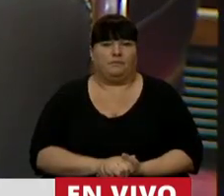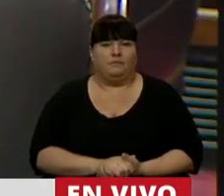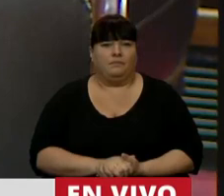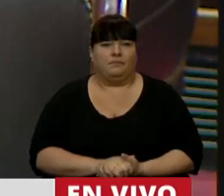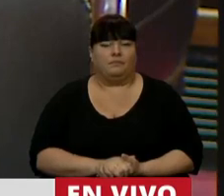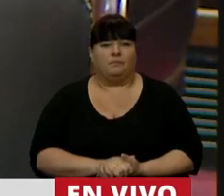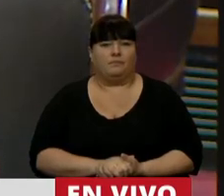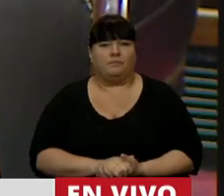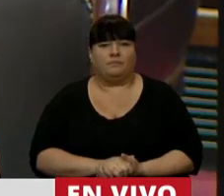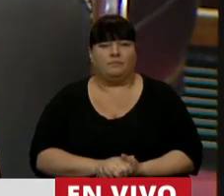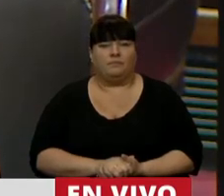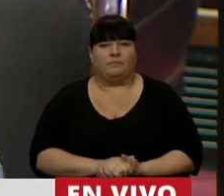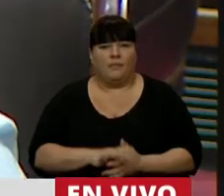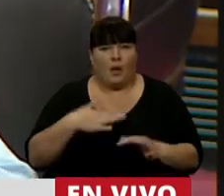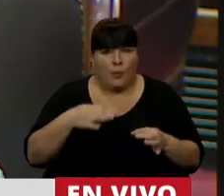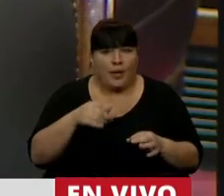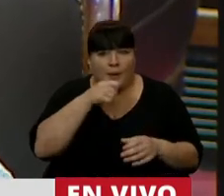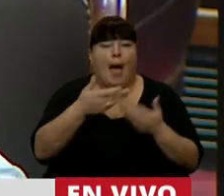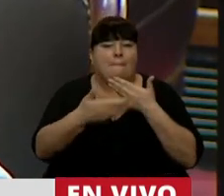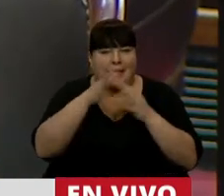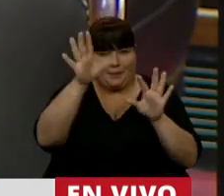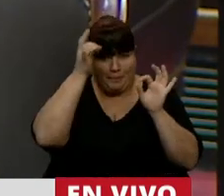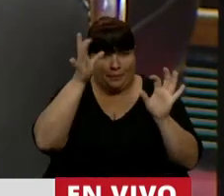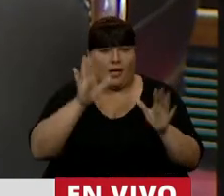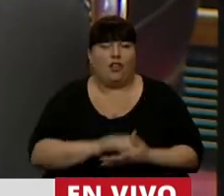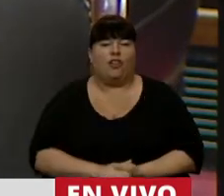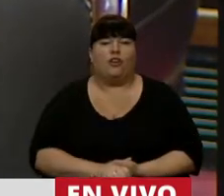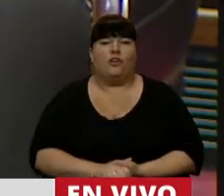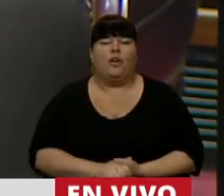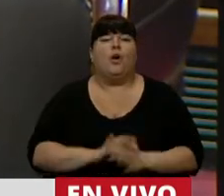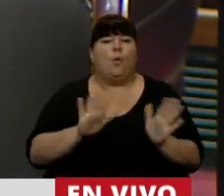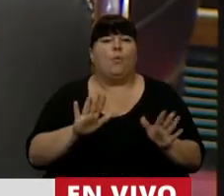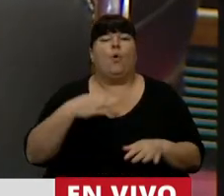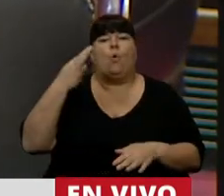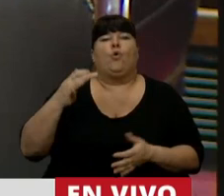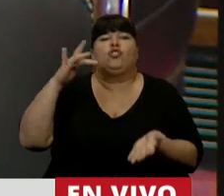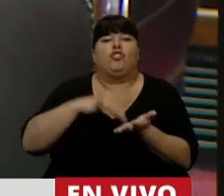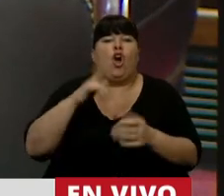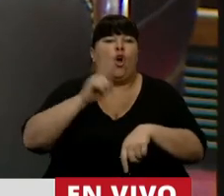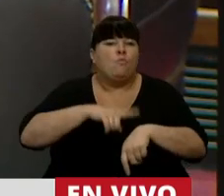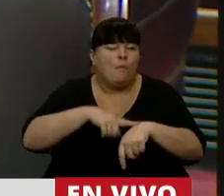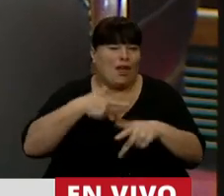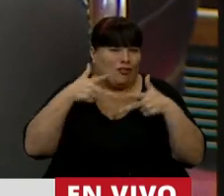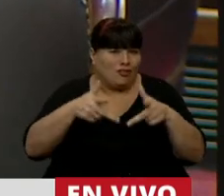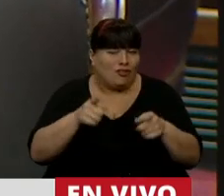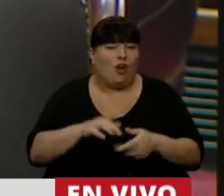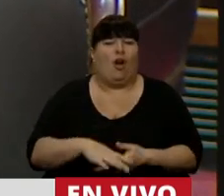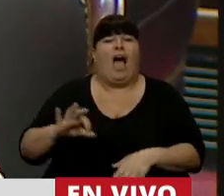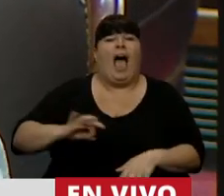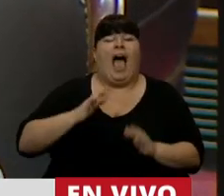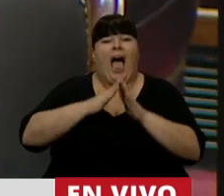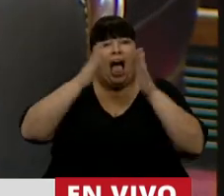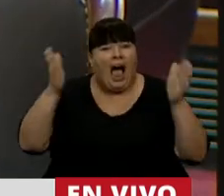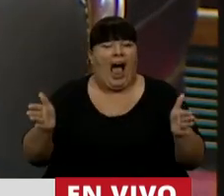por los... ¿Estoy bien? Ah, más cerca, perdón. Bueno, nos ha tocado entonces vivir, decía, un año